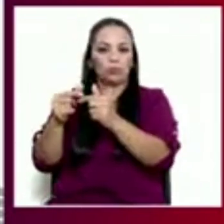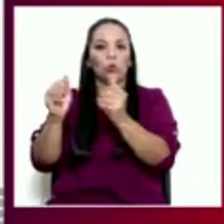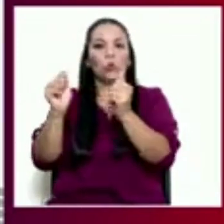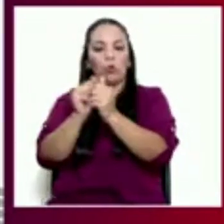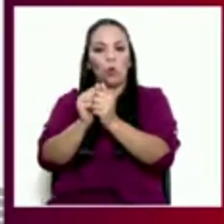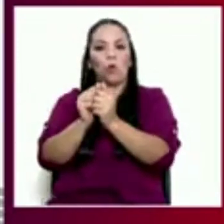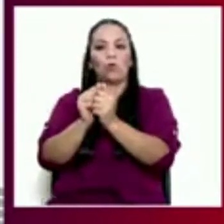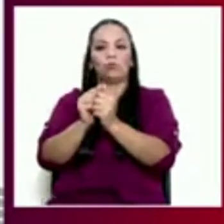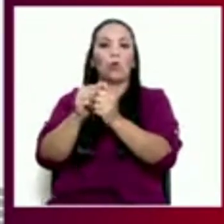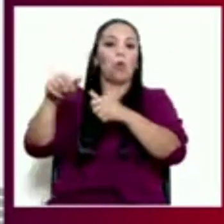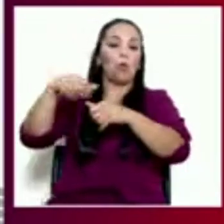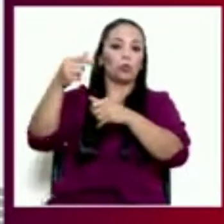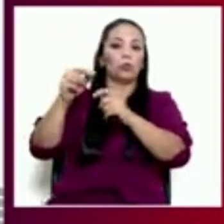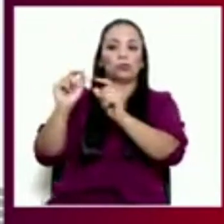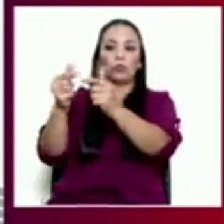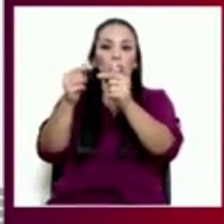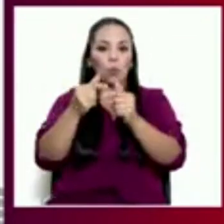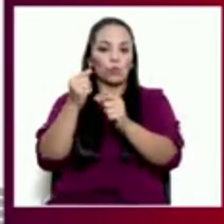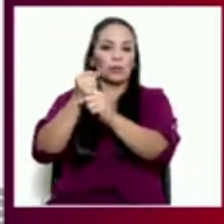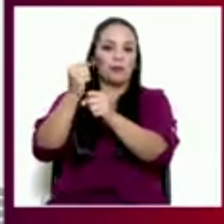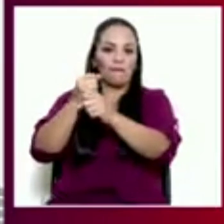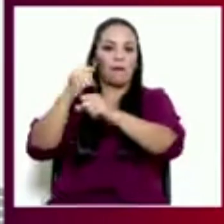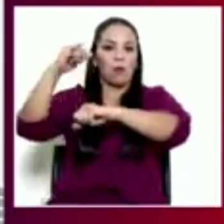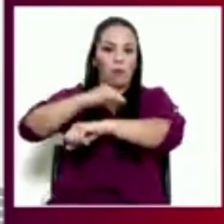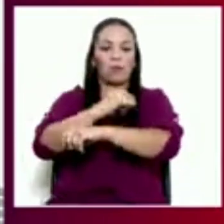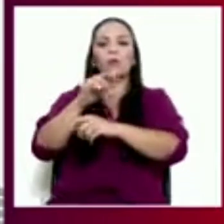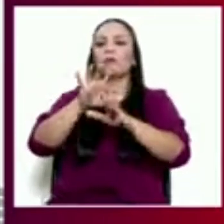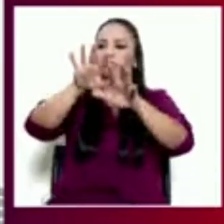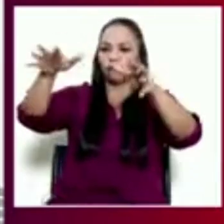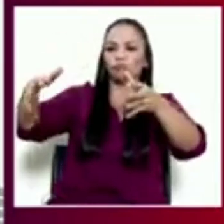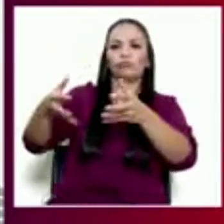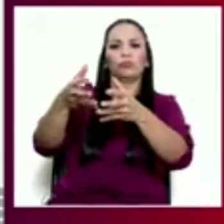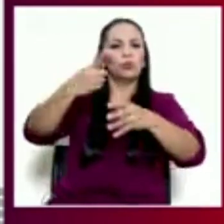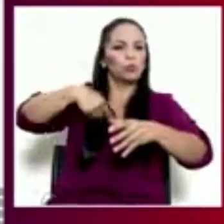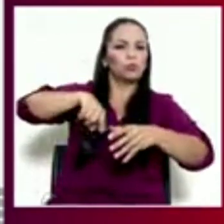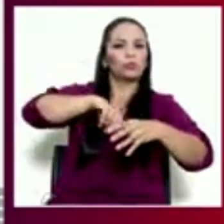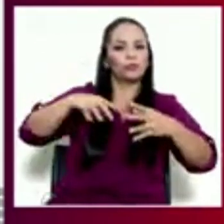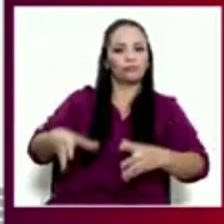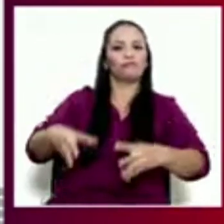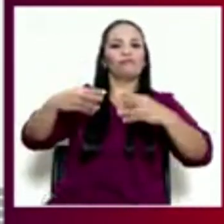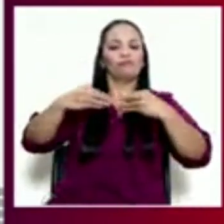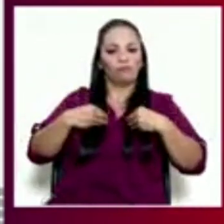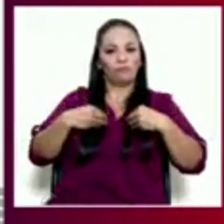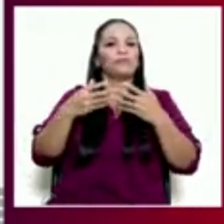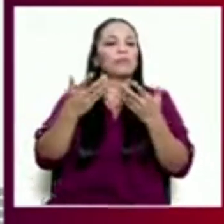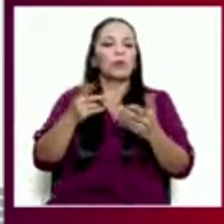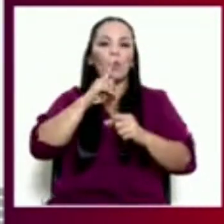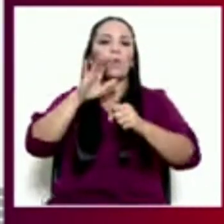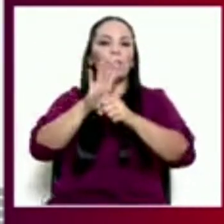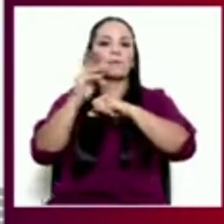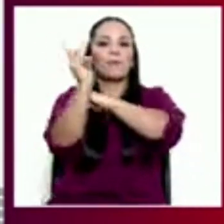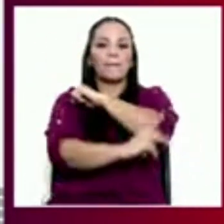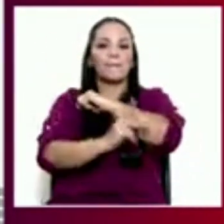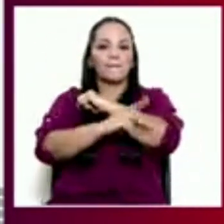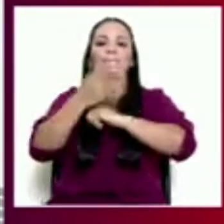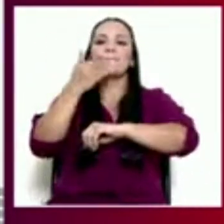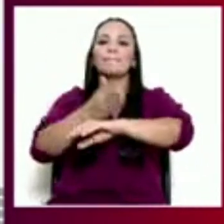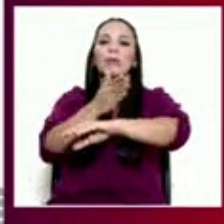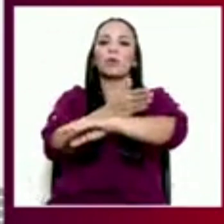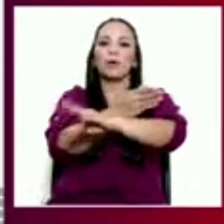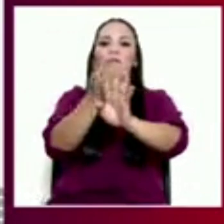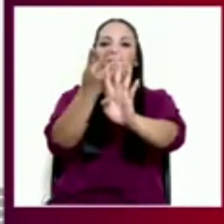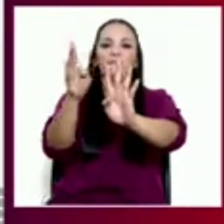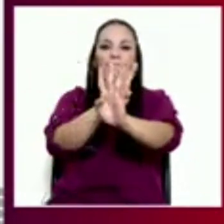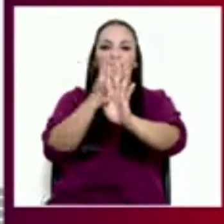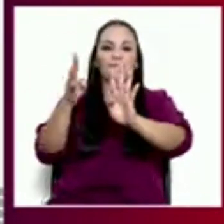Asociación de Líneas Aéreas, estamos asumiendo con el país un compromiso de mejorar la gestión de filas en los aeropuertos.